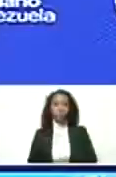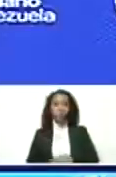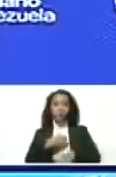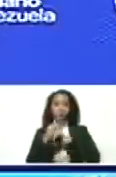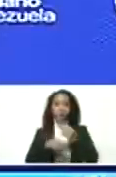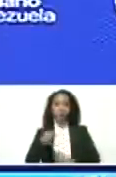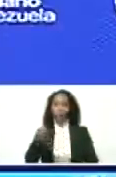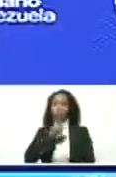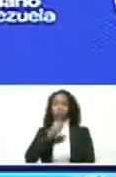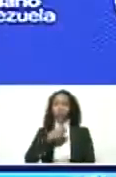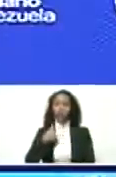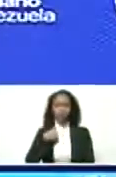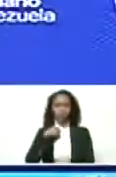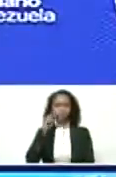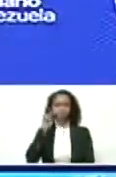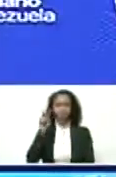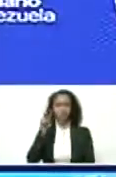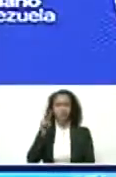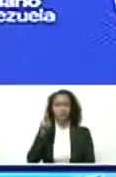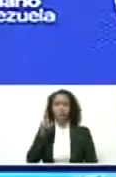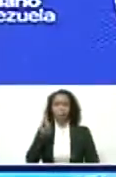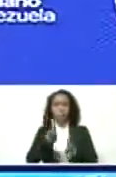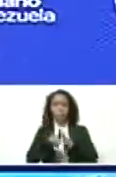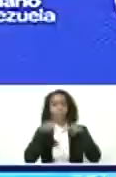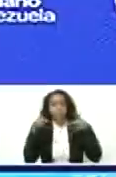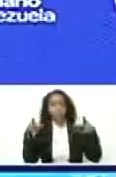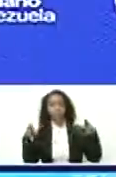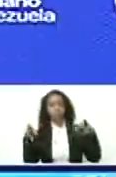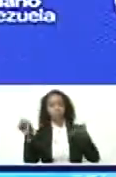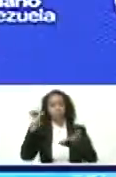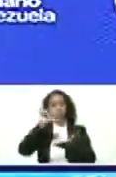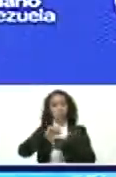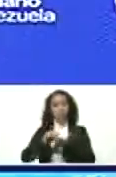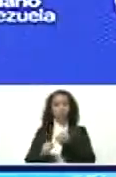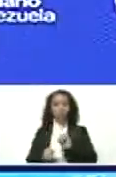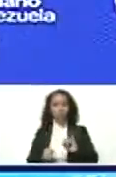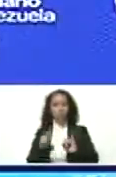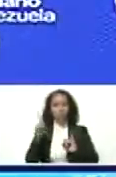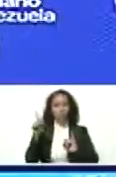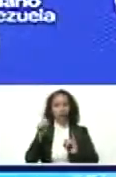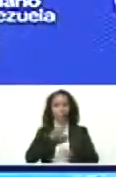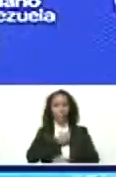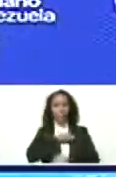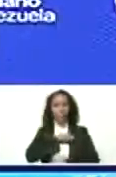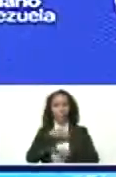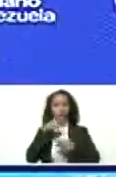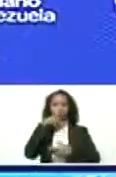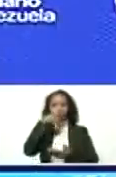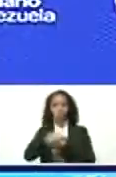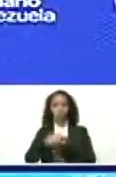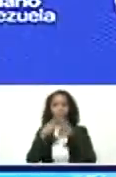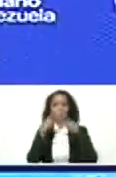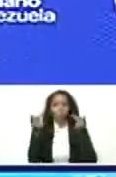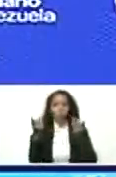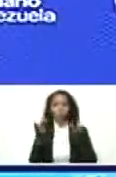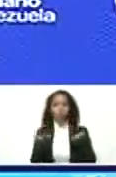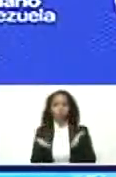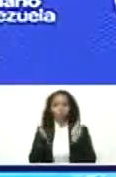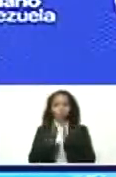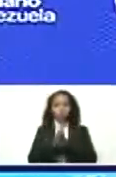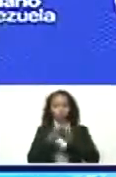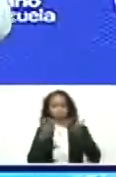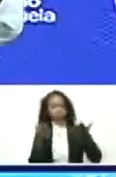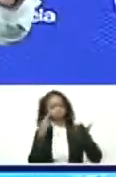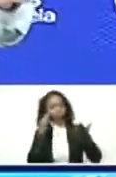reportaje. Yo estaba viendo un periódico de centro izquierda de España llamado Público. Plegado totalmente a la